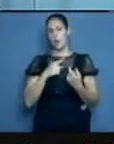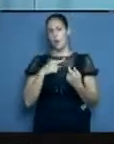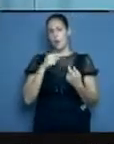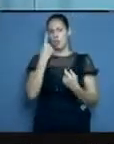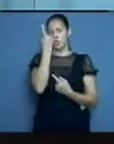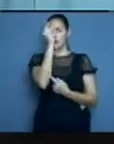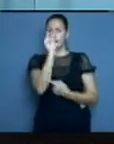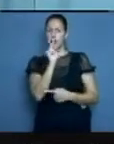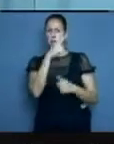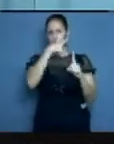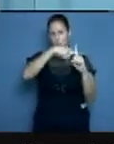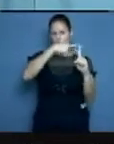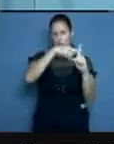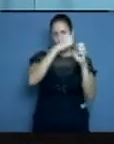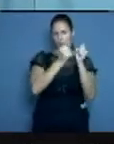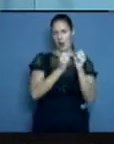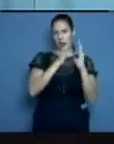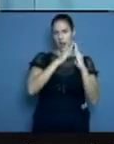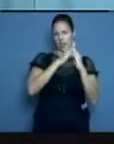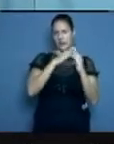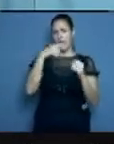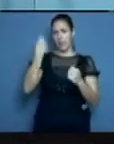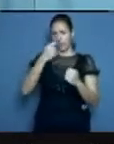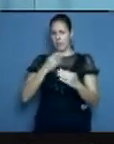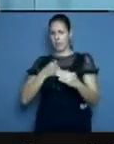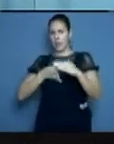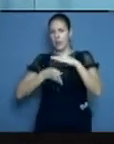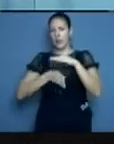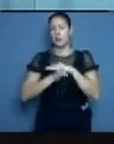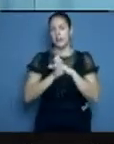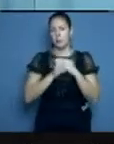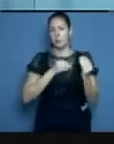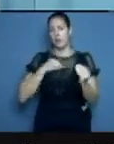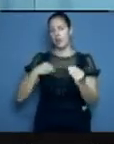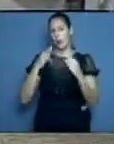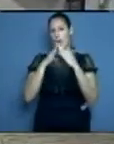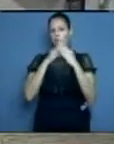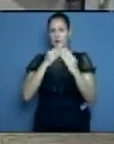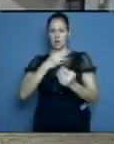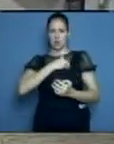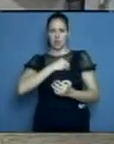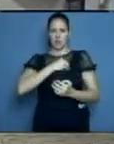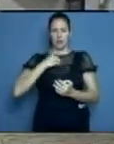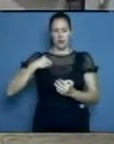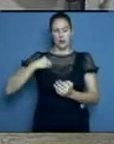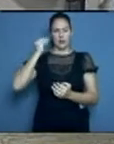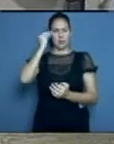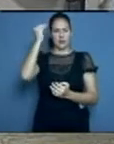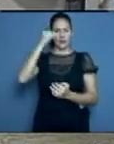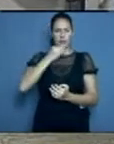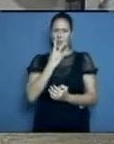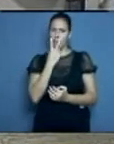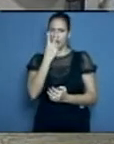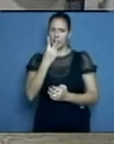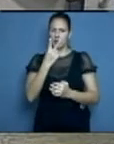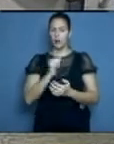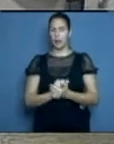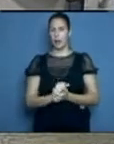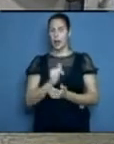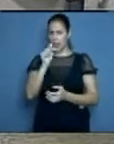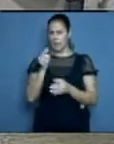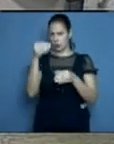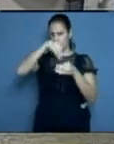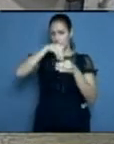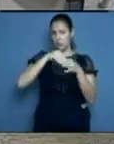¿es responsabilidad de entrar, de ocultarlo, de analizarlo? El médico tiene dentro de su función,